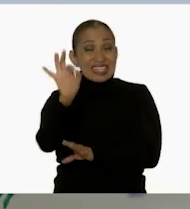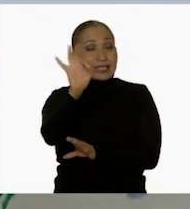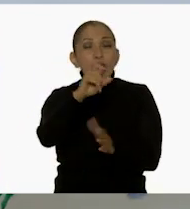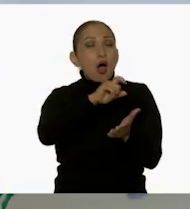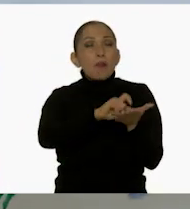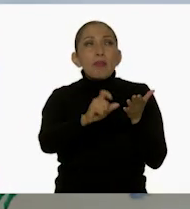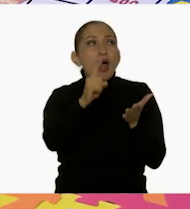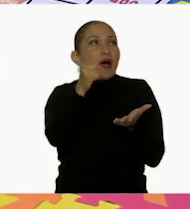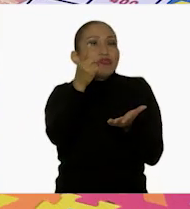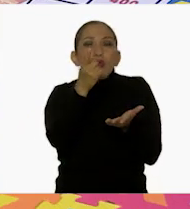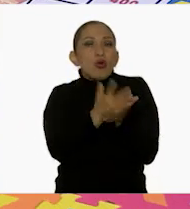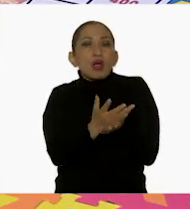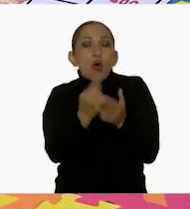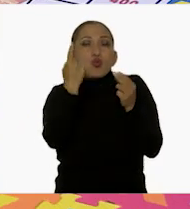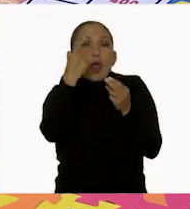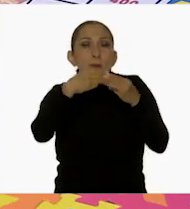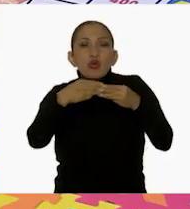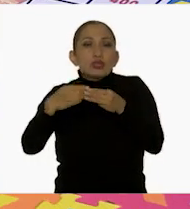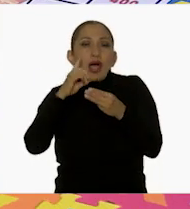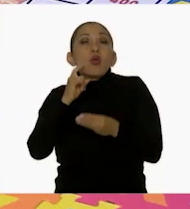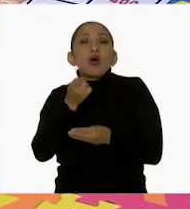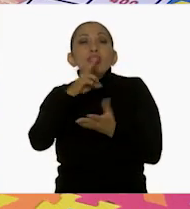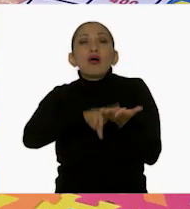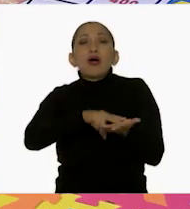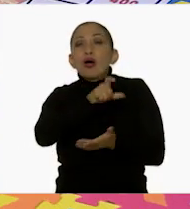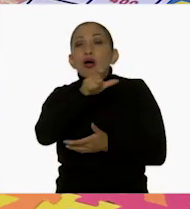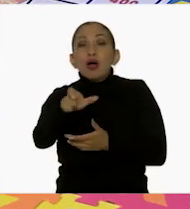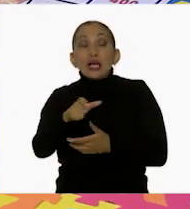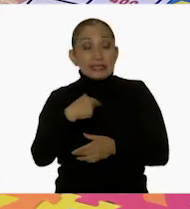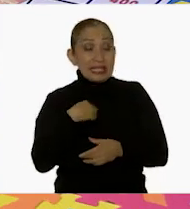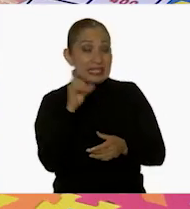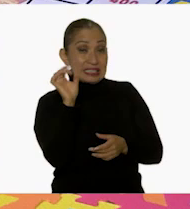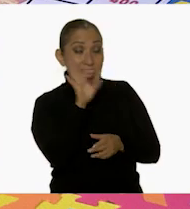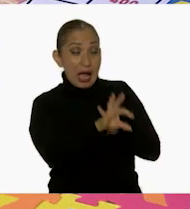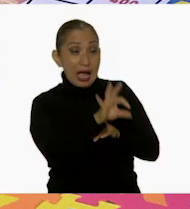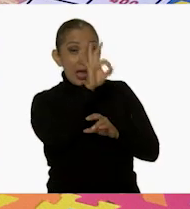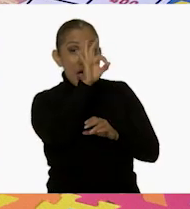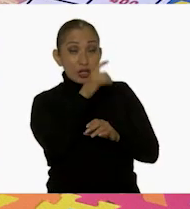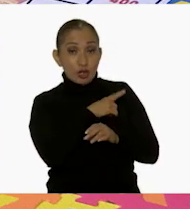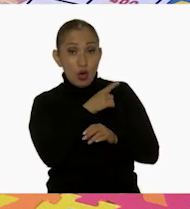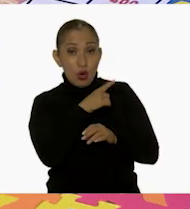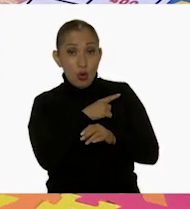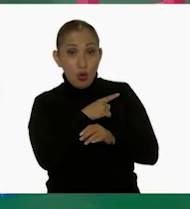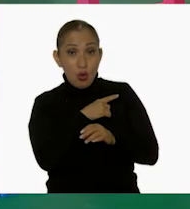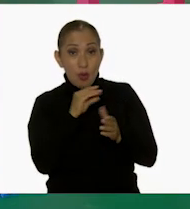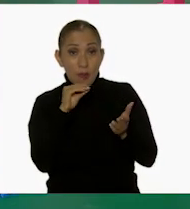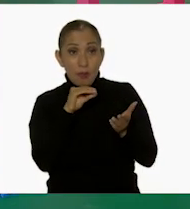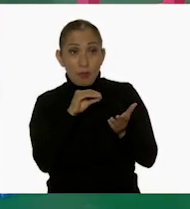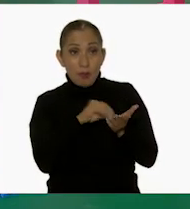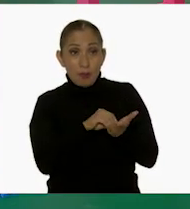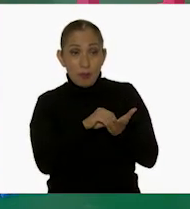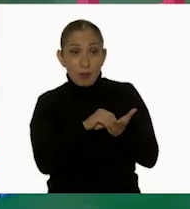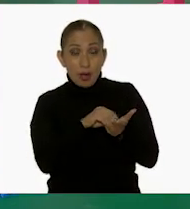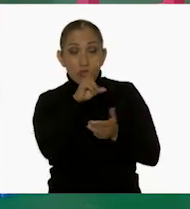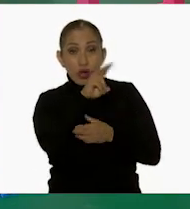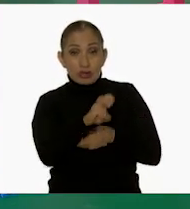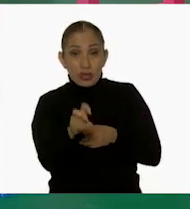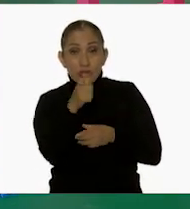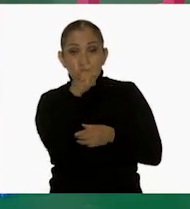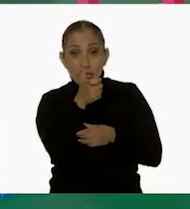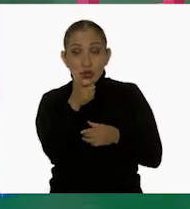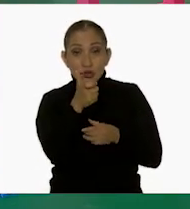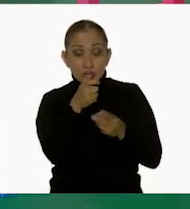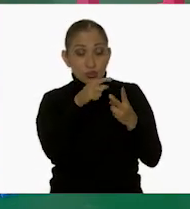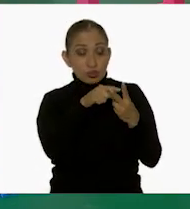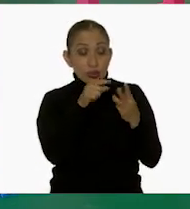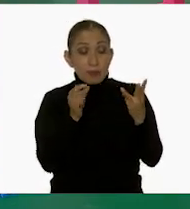únicamente una muñeca, ¿cuánto tendría que pagar? Si comprara, además de eso, muñeca tendría que pagar 200 pesos